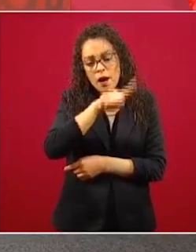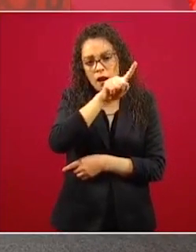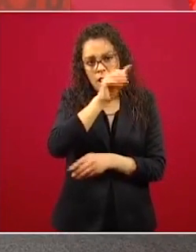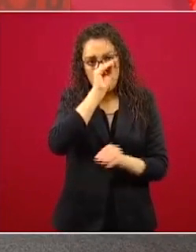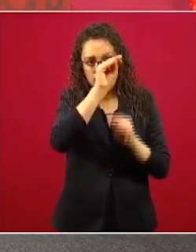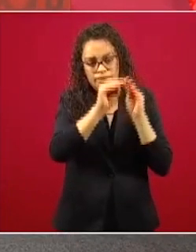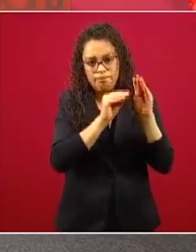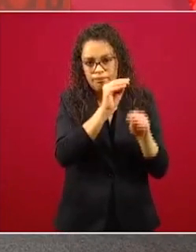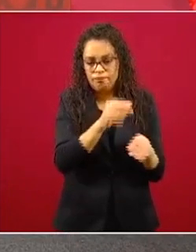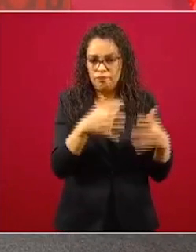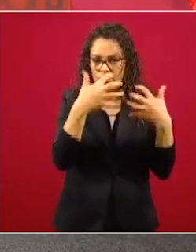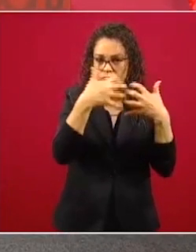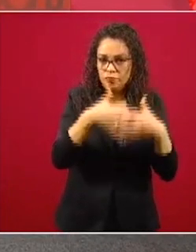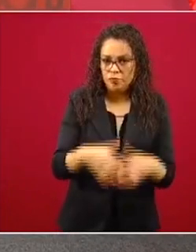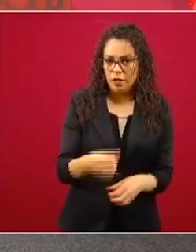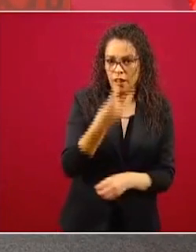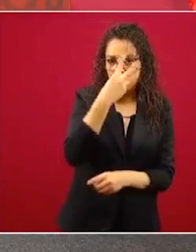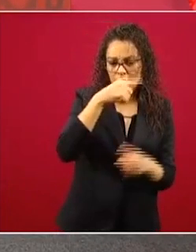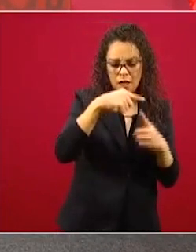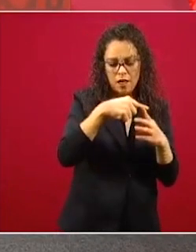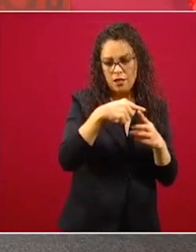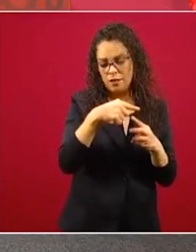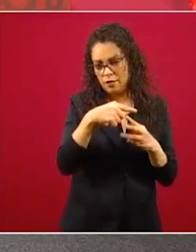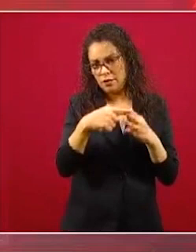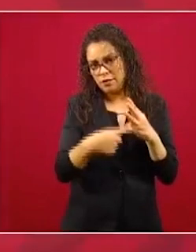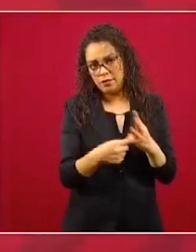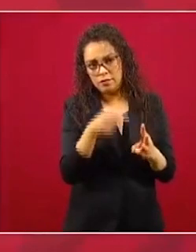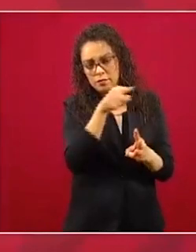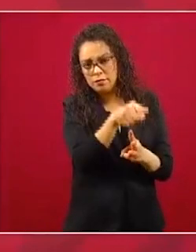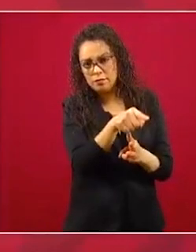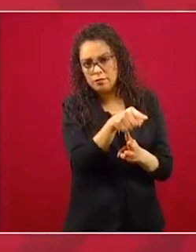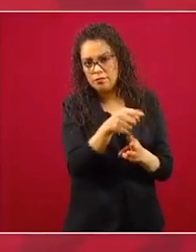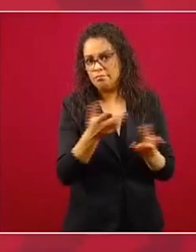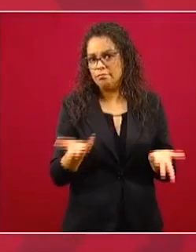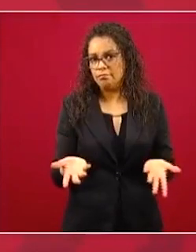refinerías en el periodo neoliberal?